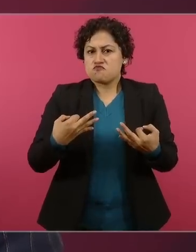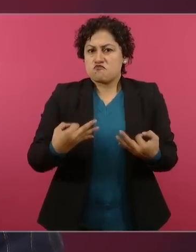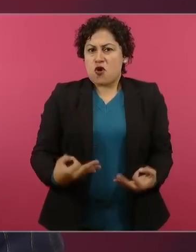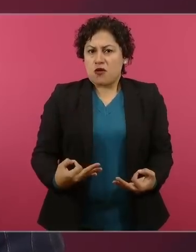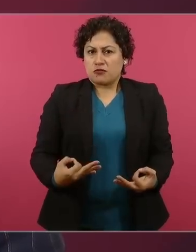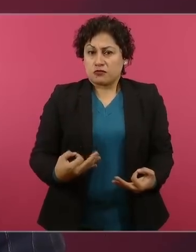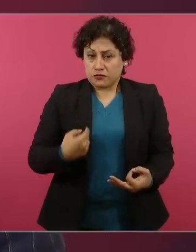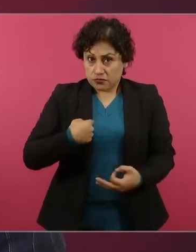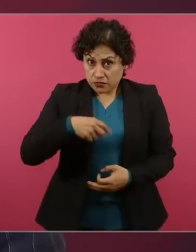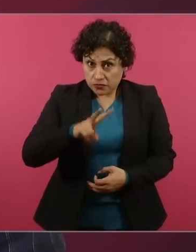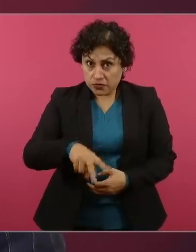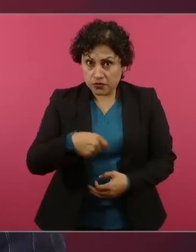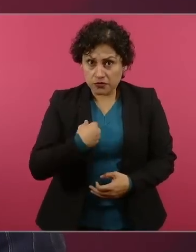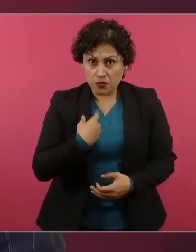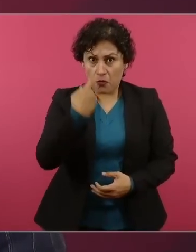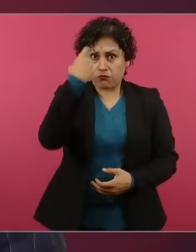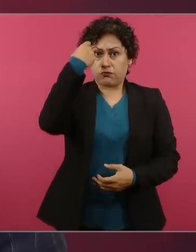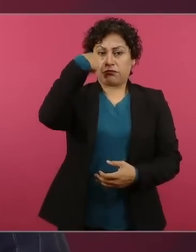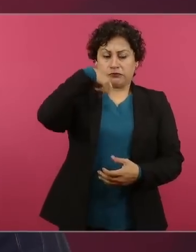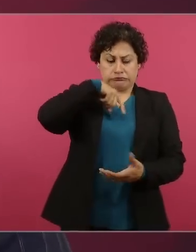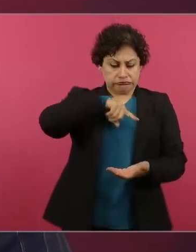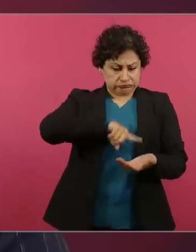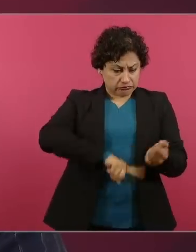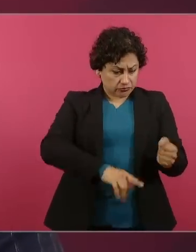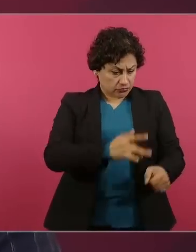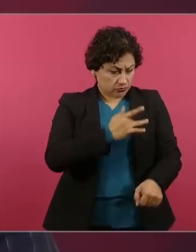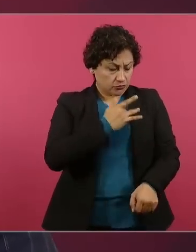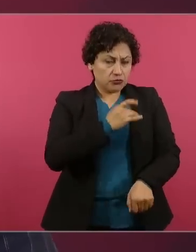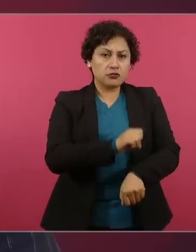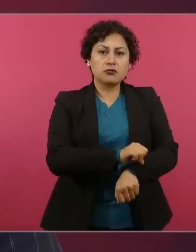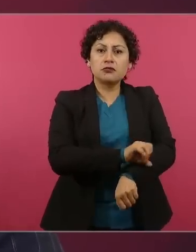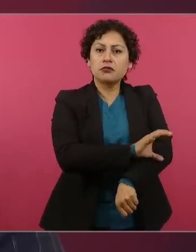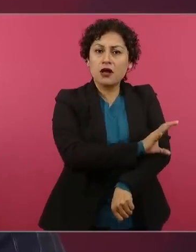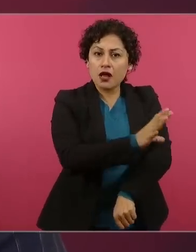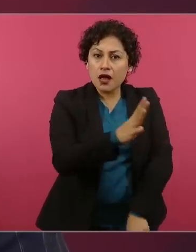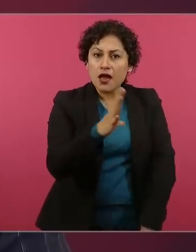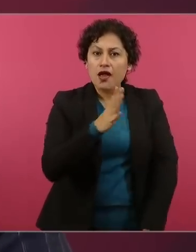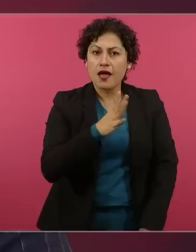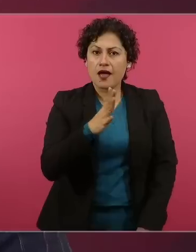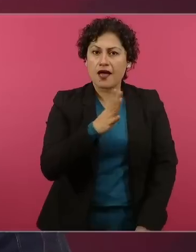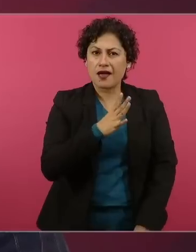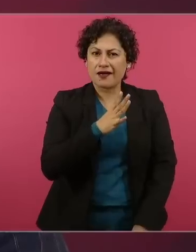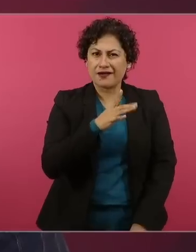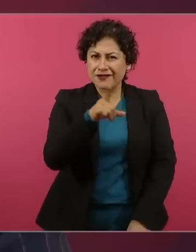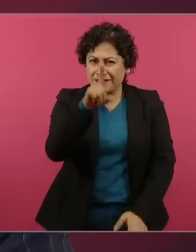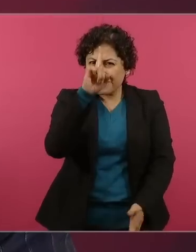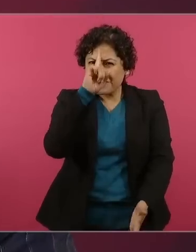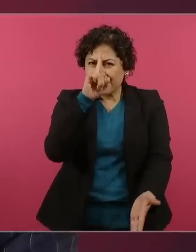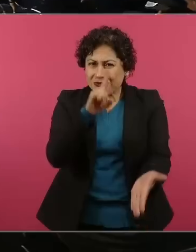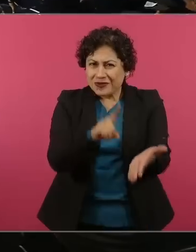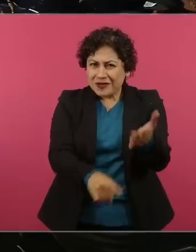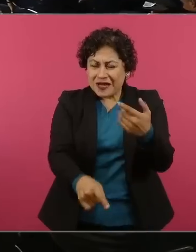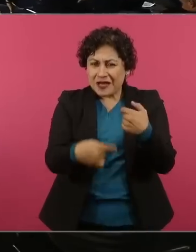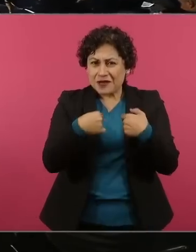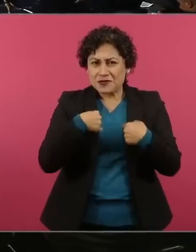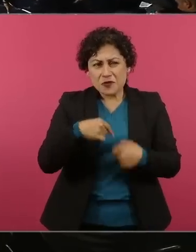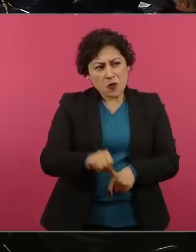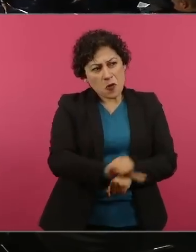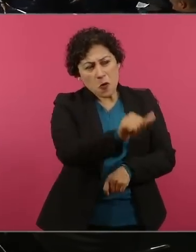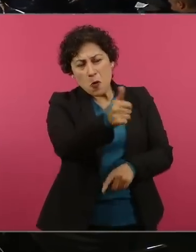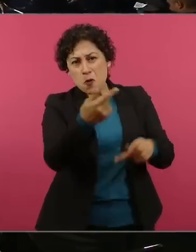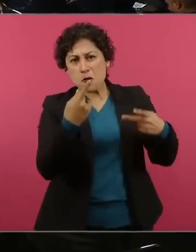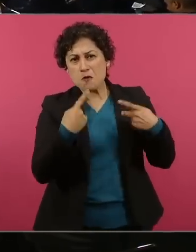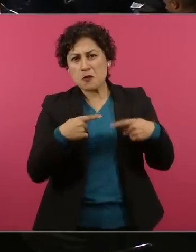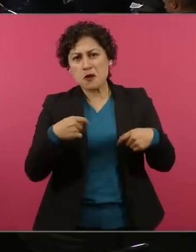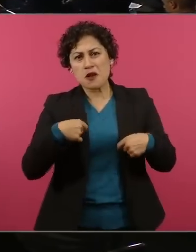no me puedo burlar del dolor, de la desgracia de los demás, nunca lo he